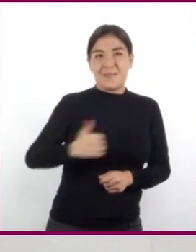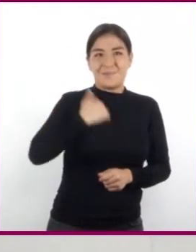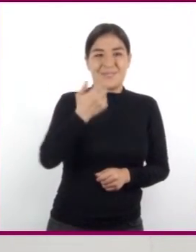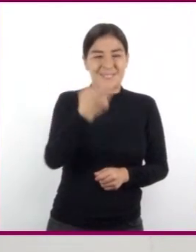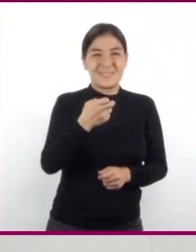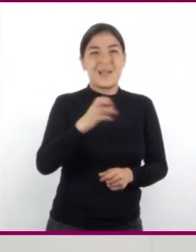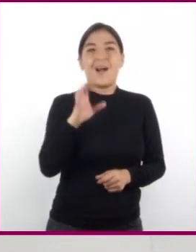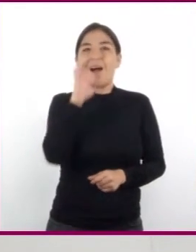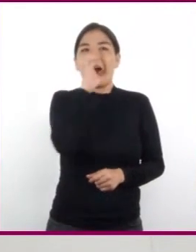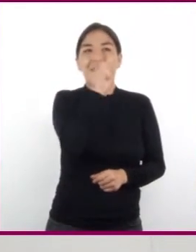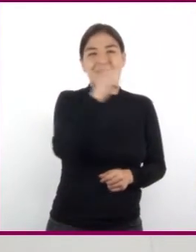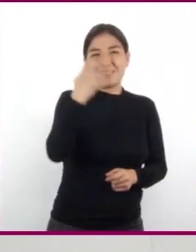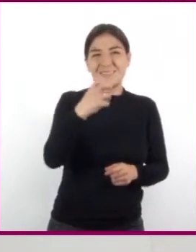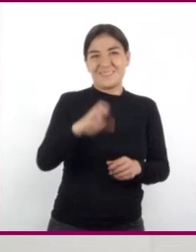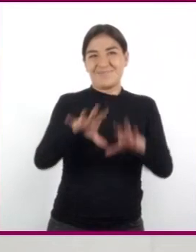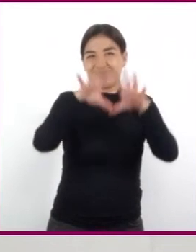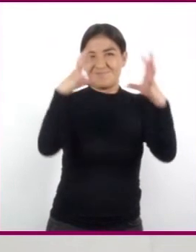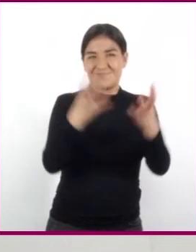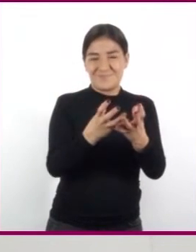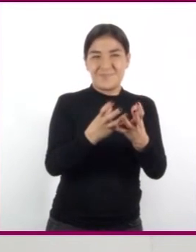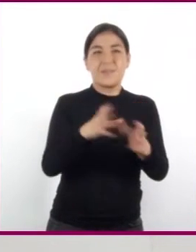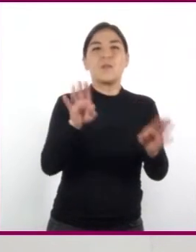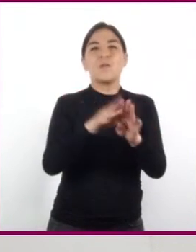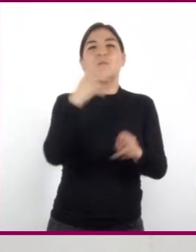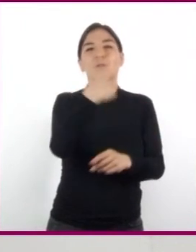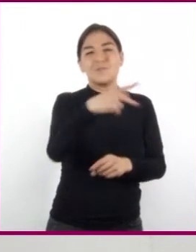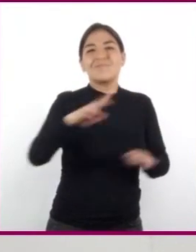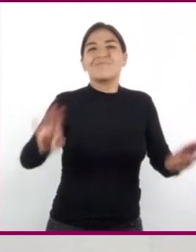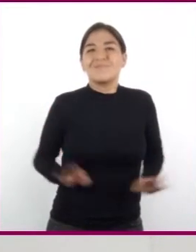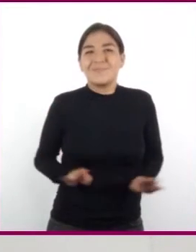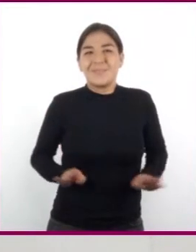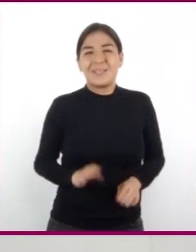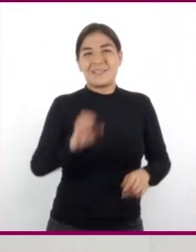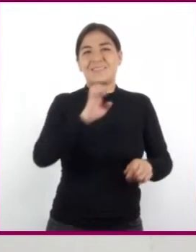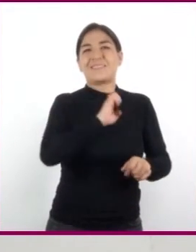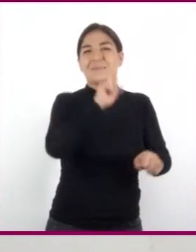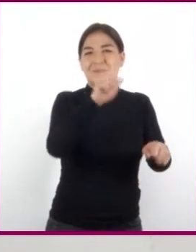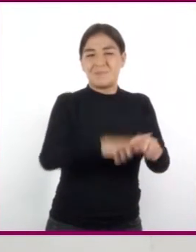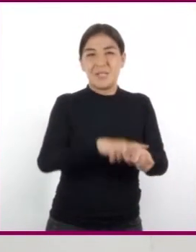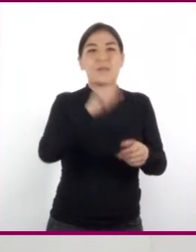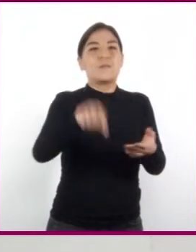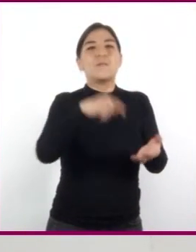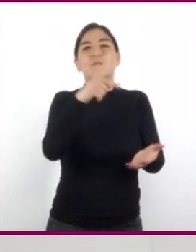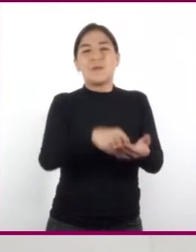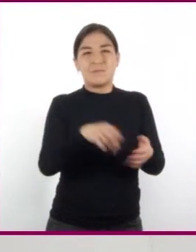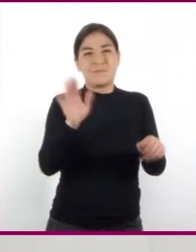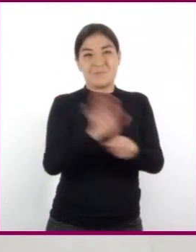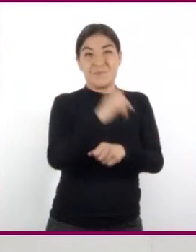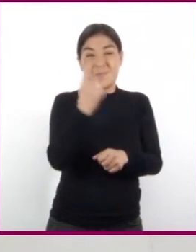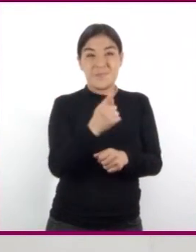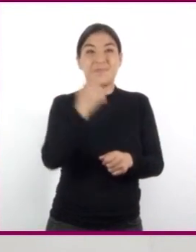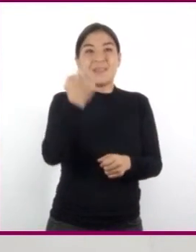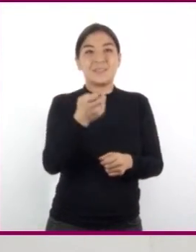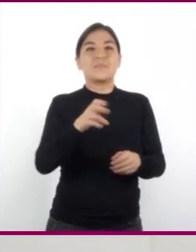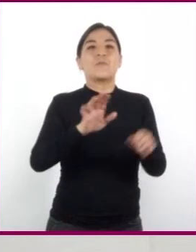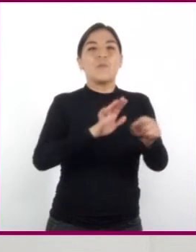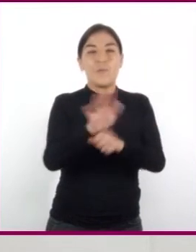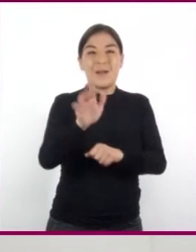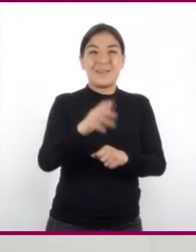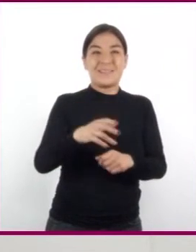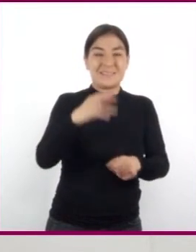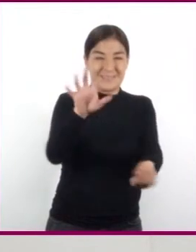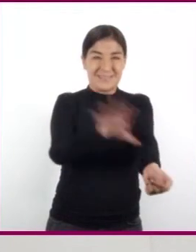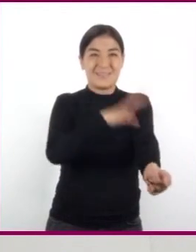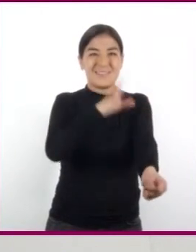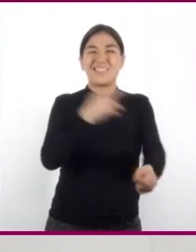pero su implementación requiere características específicas del terreno, porque la generación de energía requiere